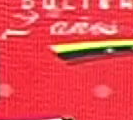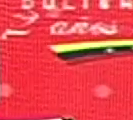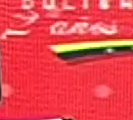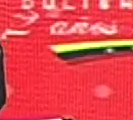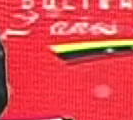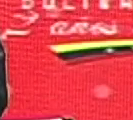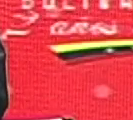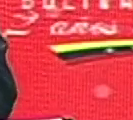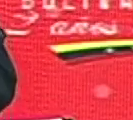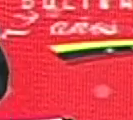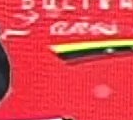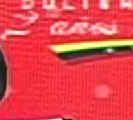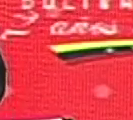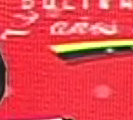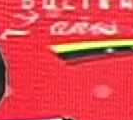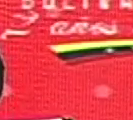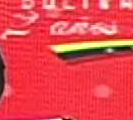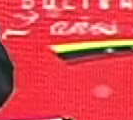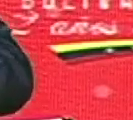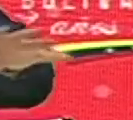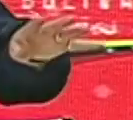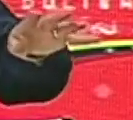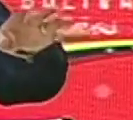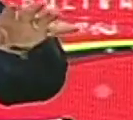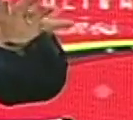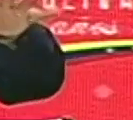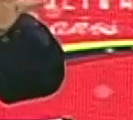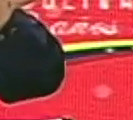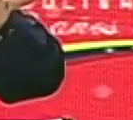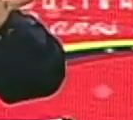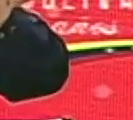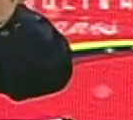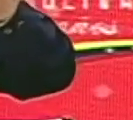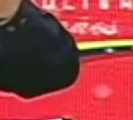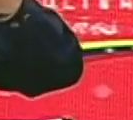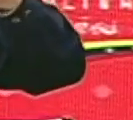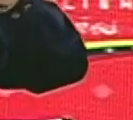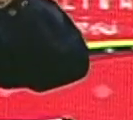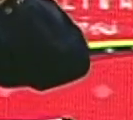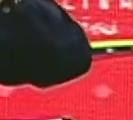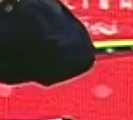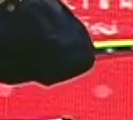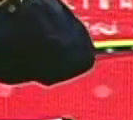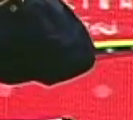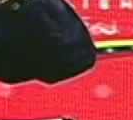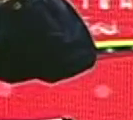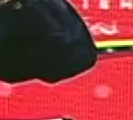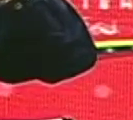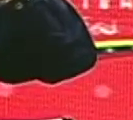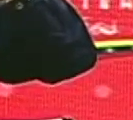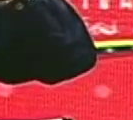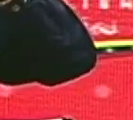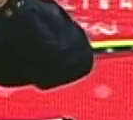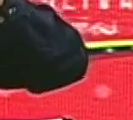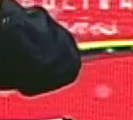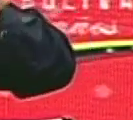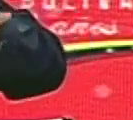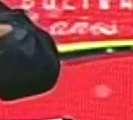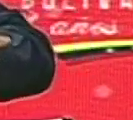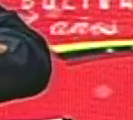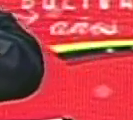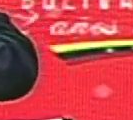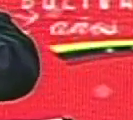Y tener todos los vehículos para llegar a la